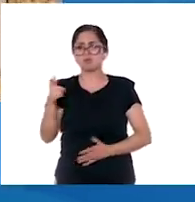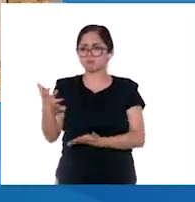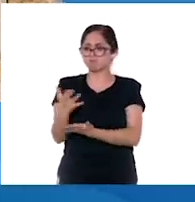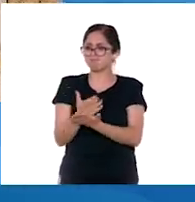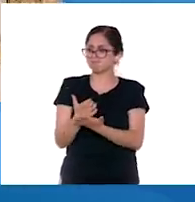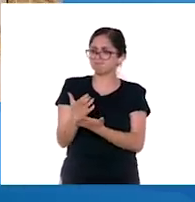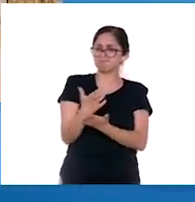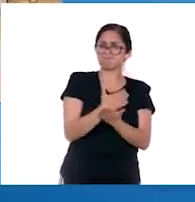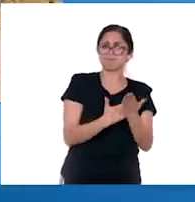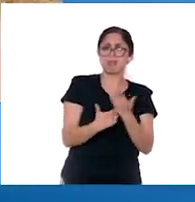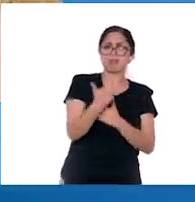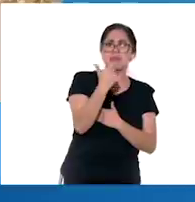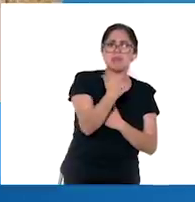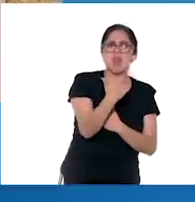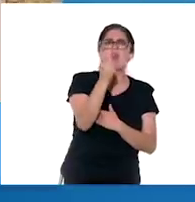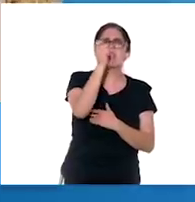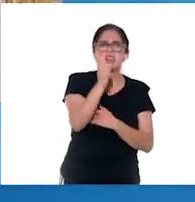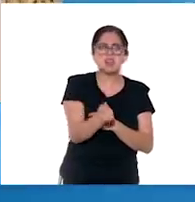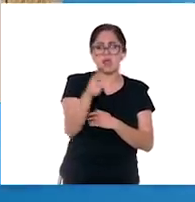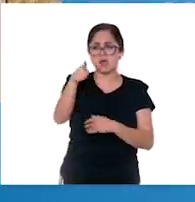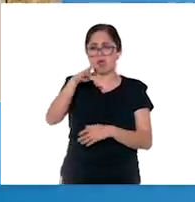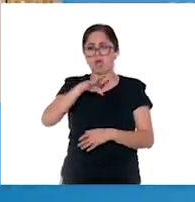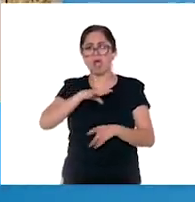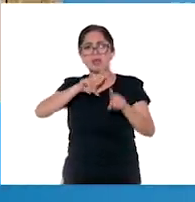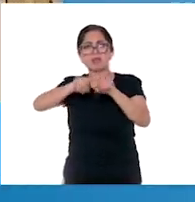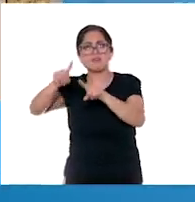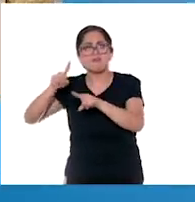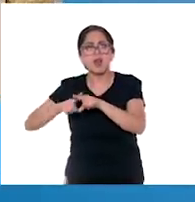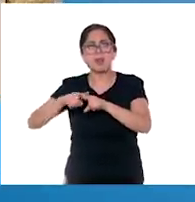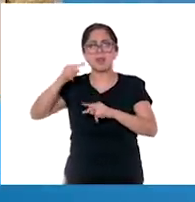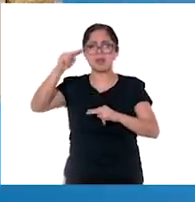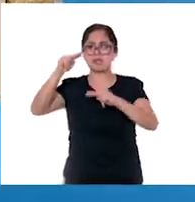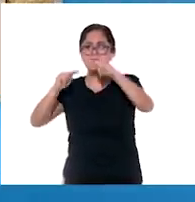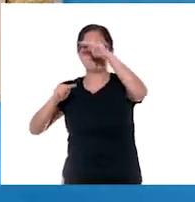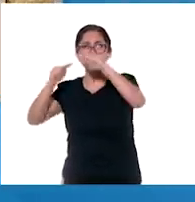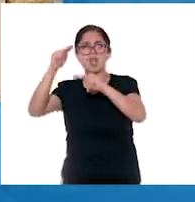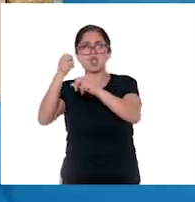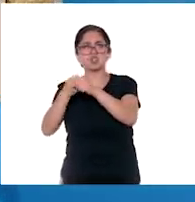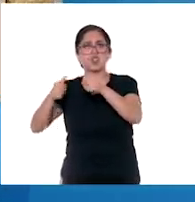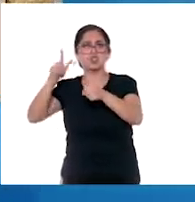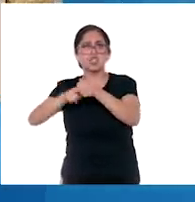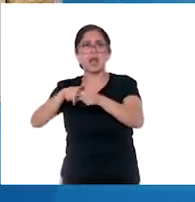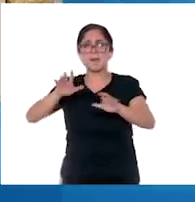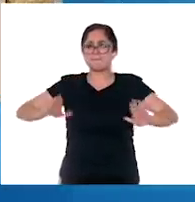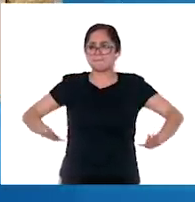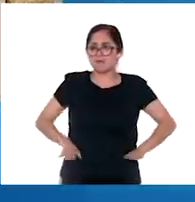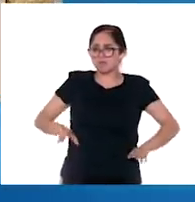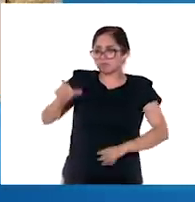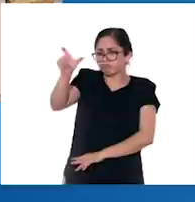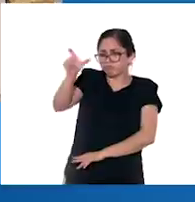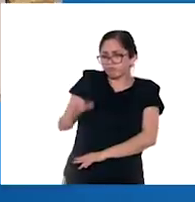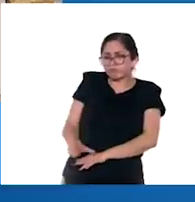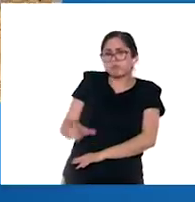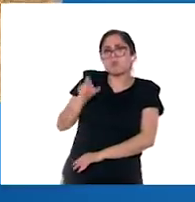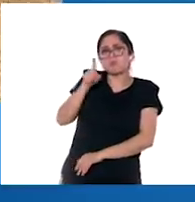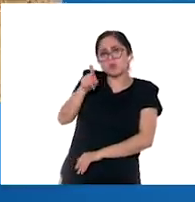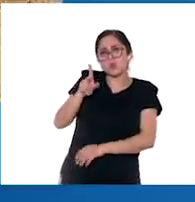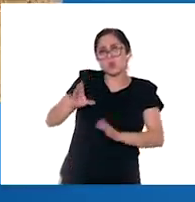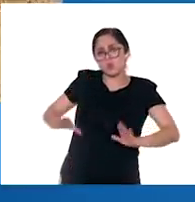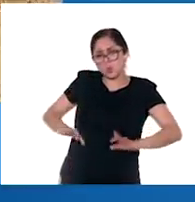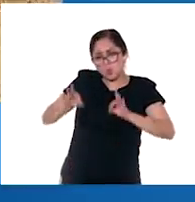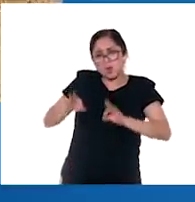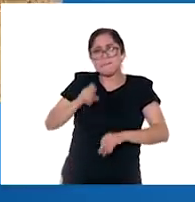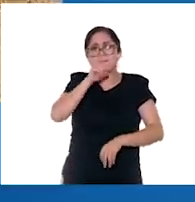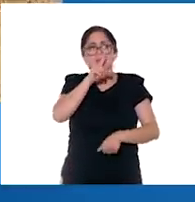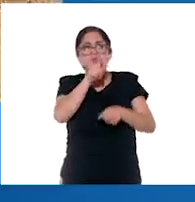riquezas, estableciendo además un esquema de distinción social basado en los rasgos físicos y el color de la piel. El